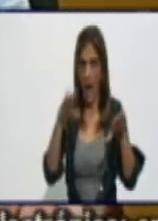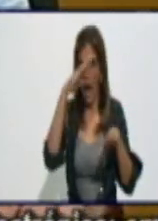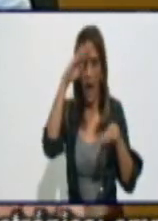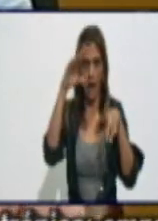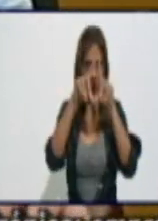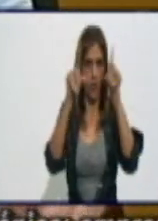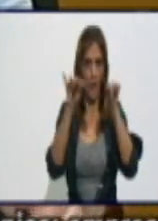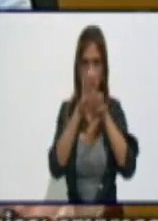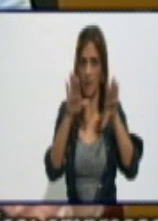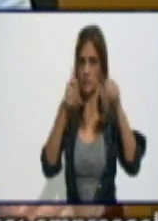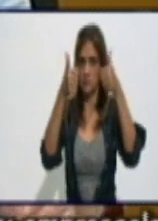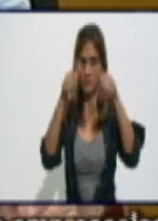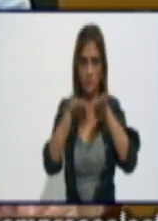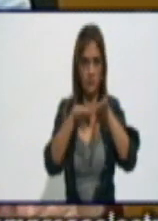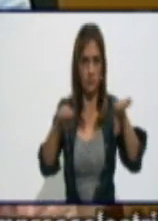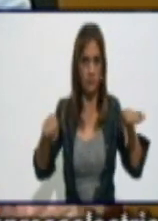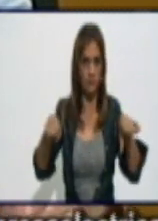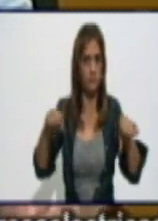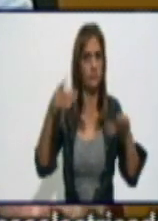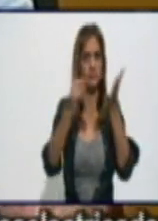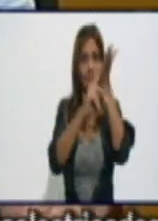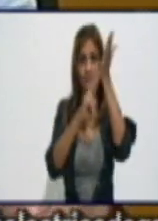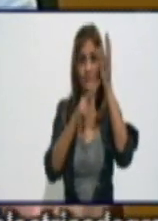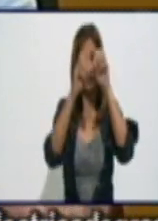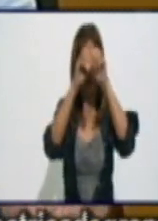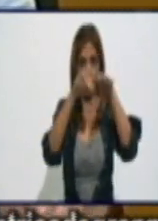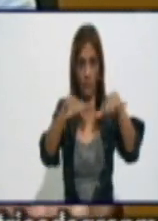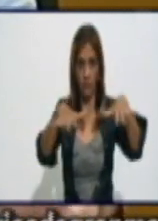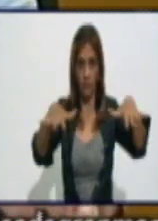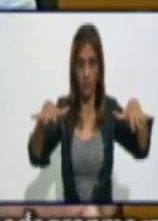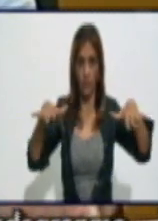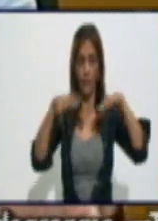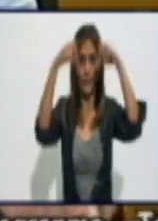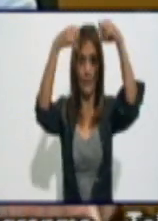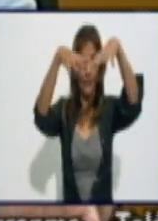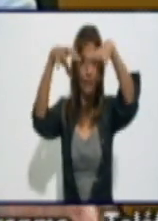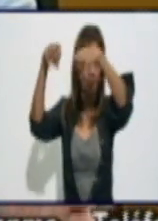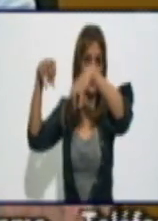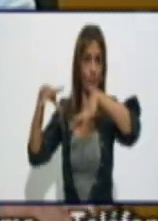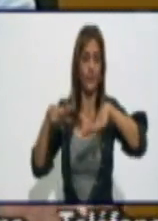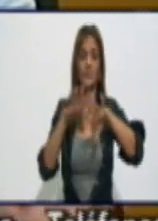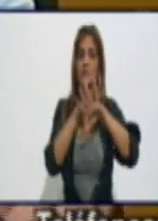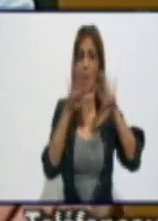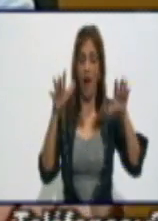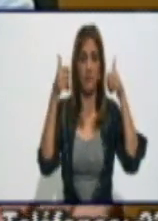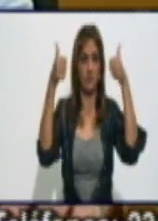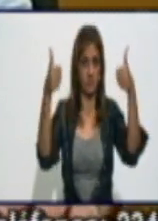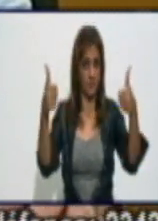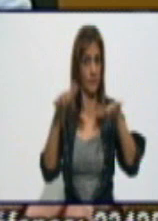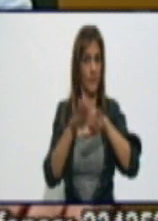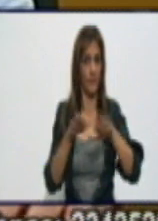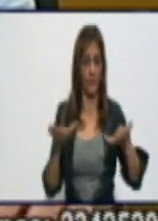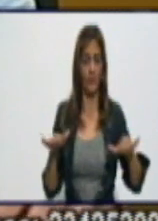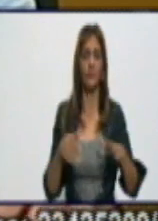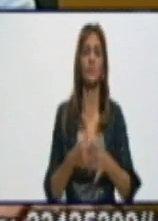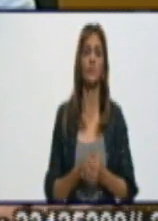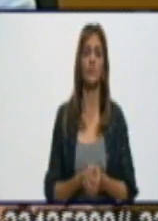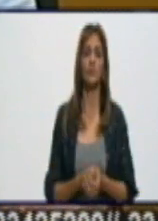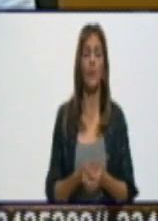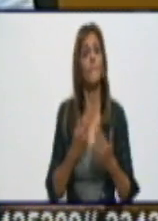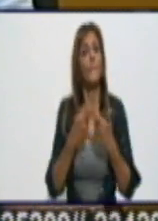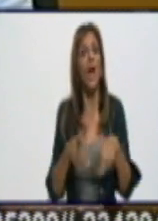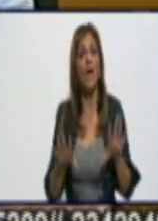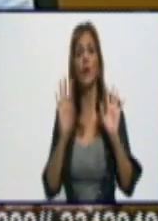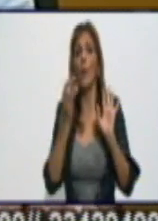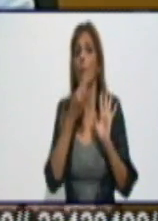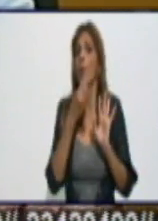la situación que tenía con la generación, pero no quita que en un momento determinado pueda ocurrir una avería